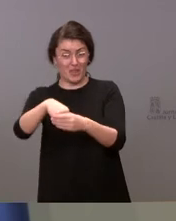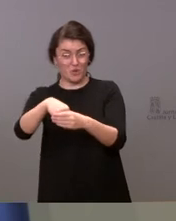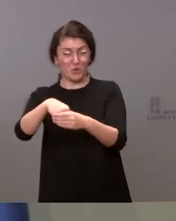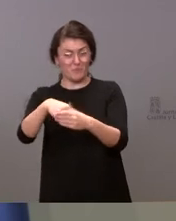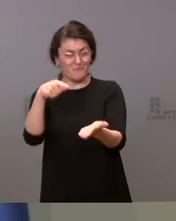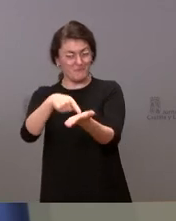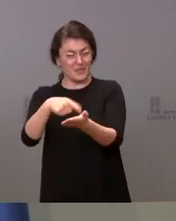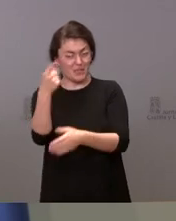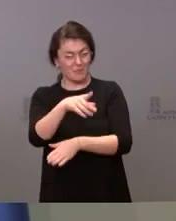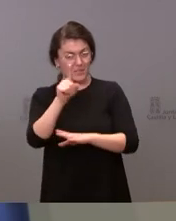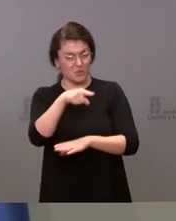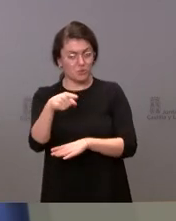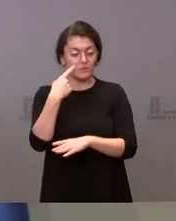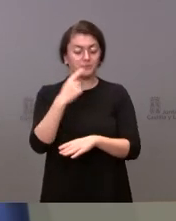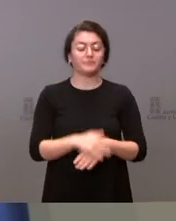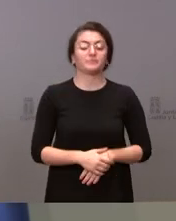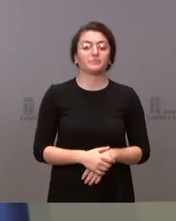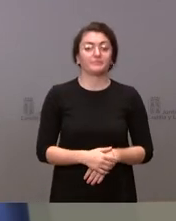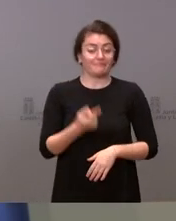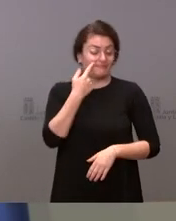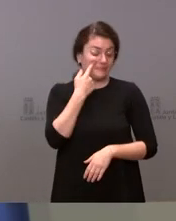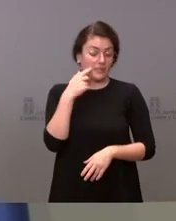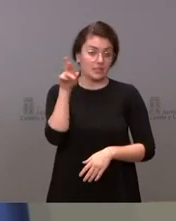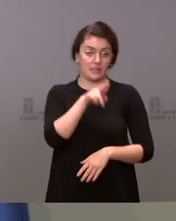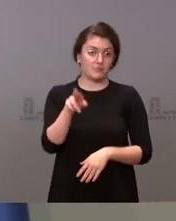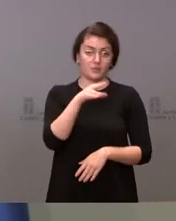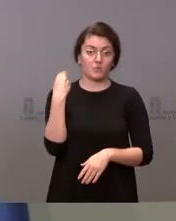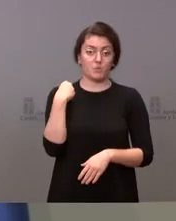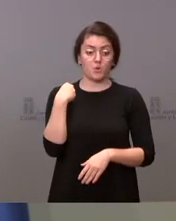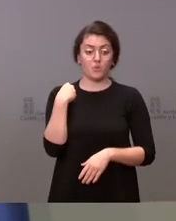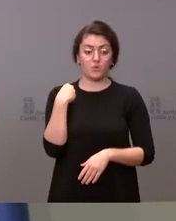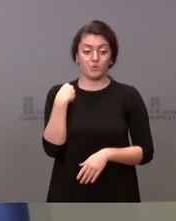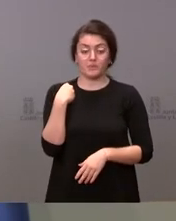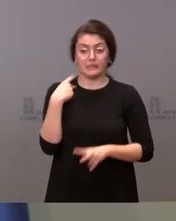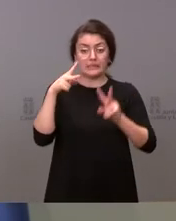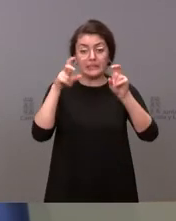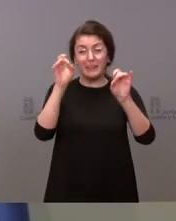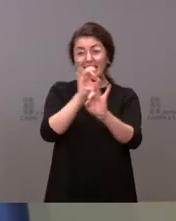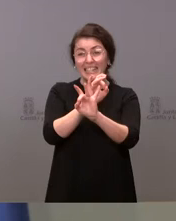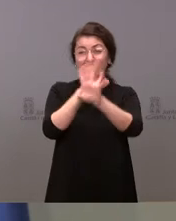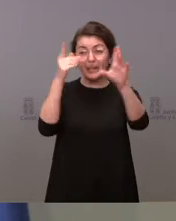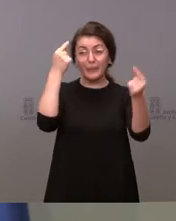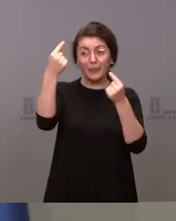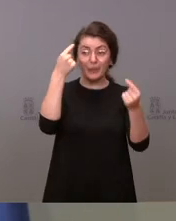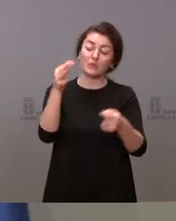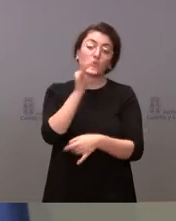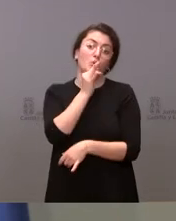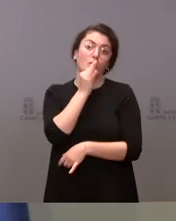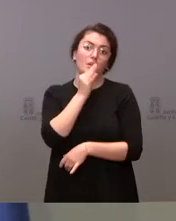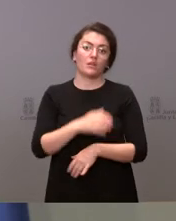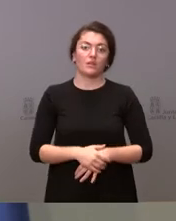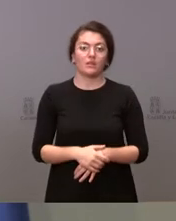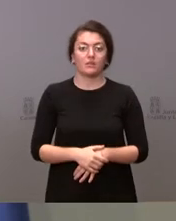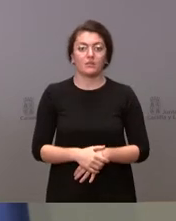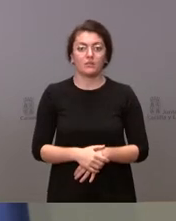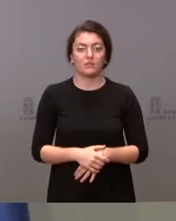Bien, le insisto que aún no está definido. En principio no se trata de hacerlo en un